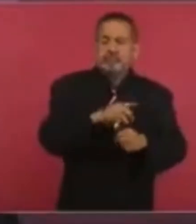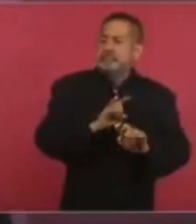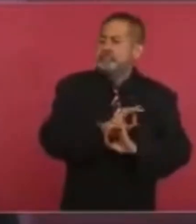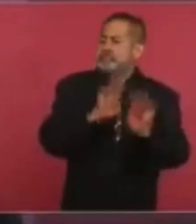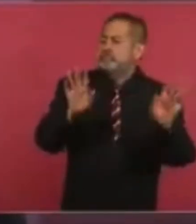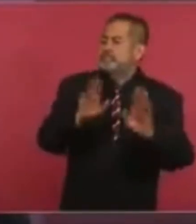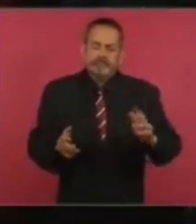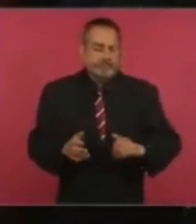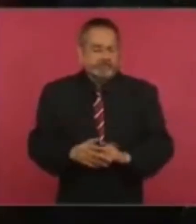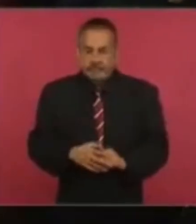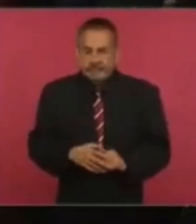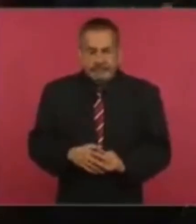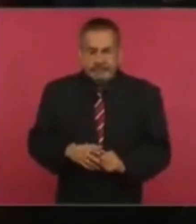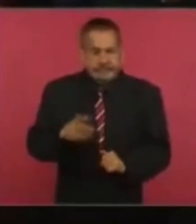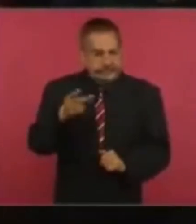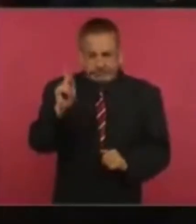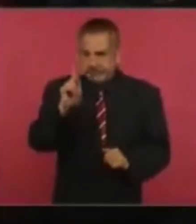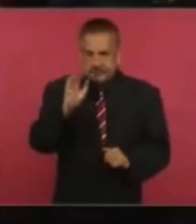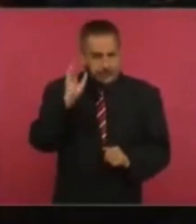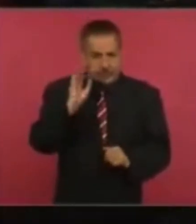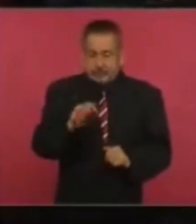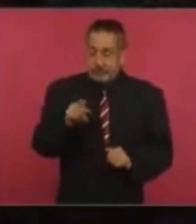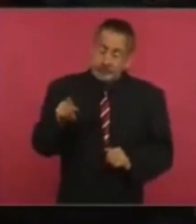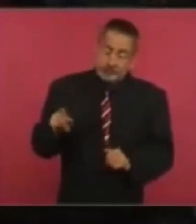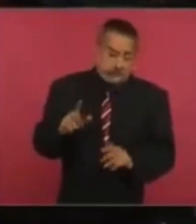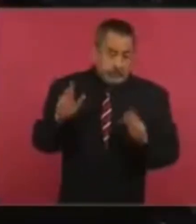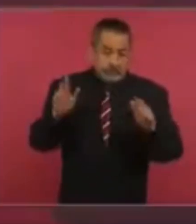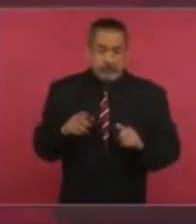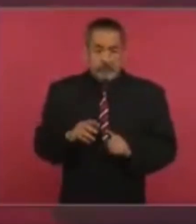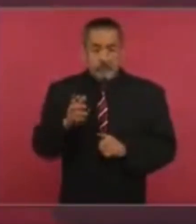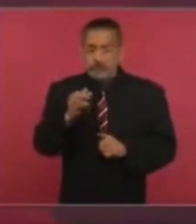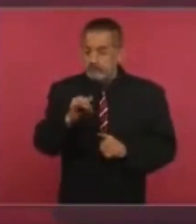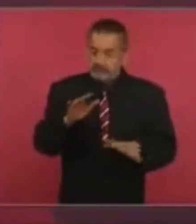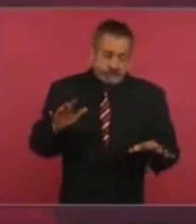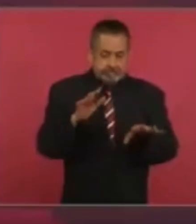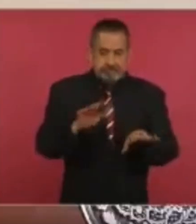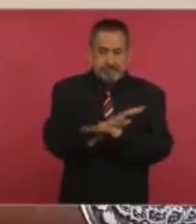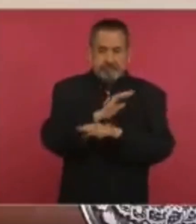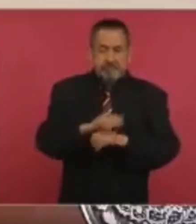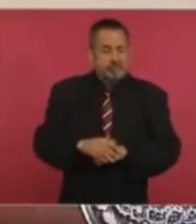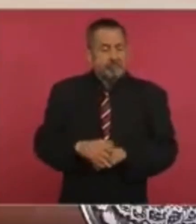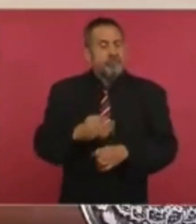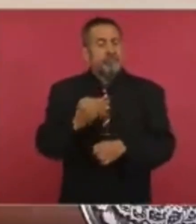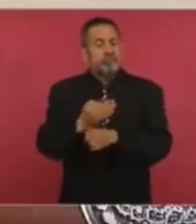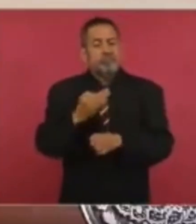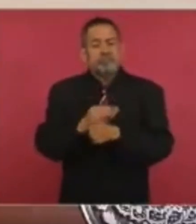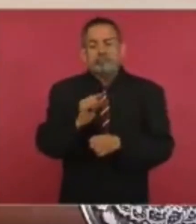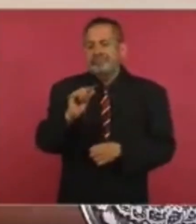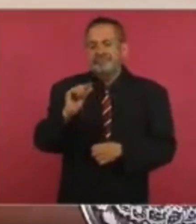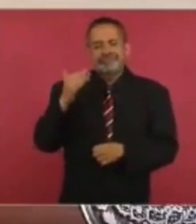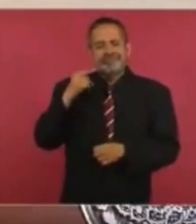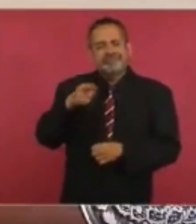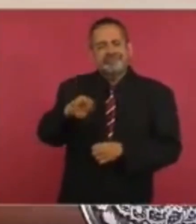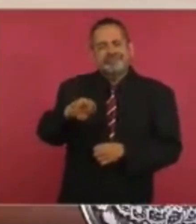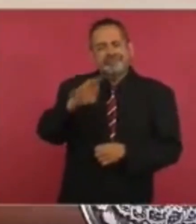No les gusta, pero pues así son los cambios. Es como esto que está pasando